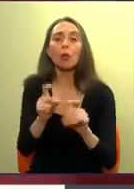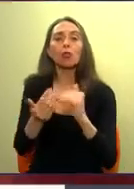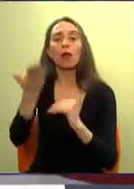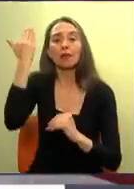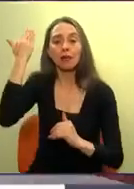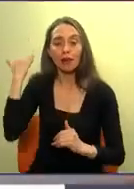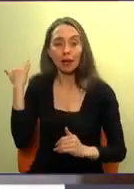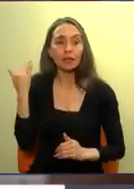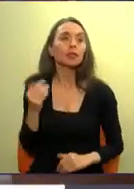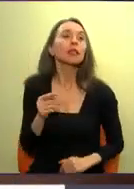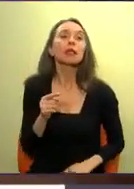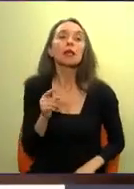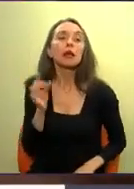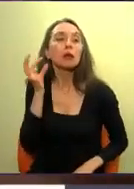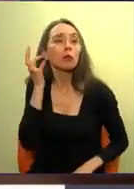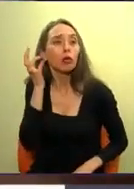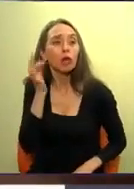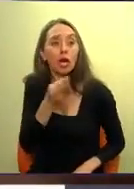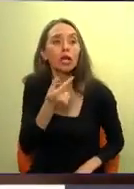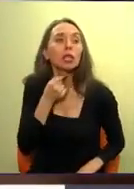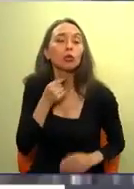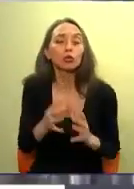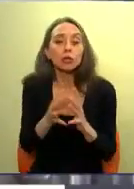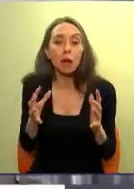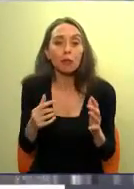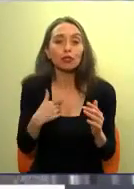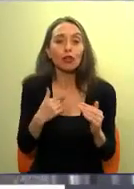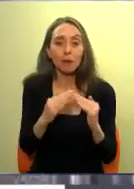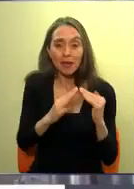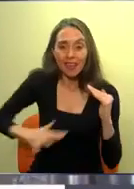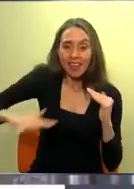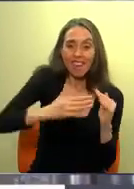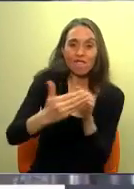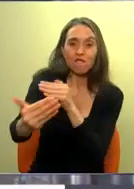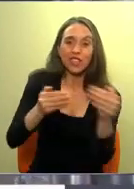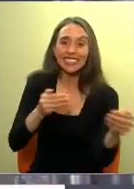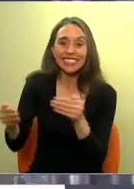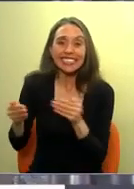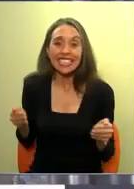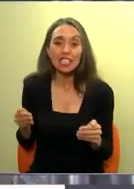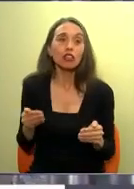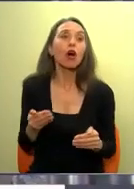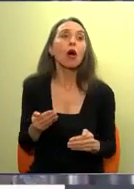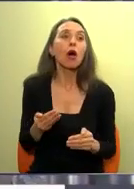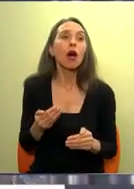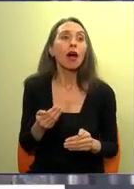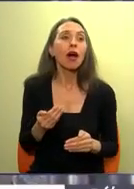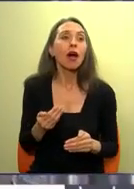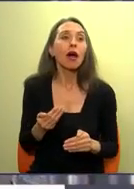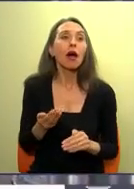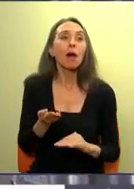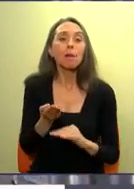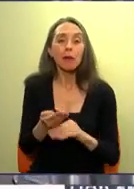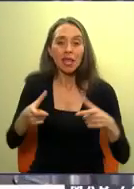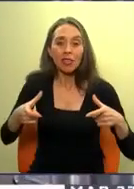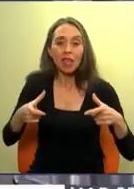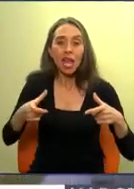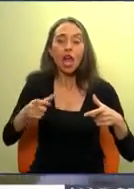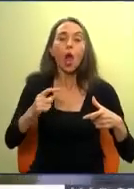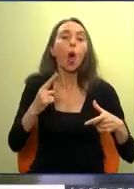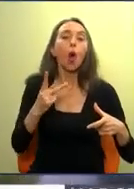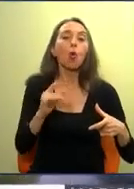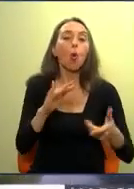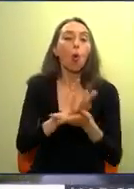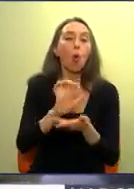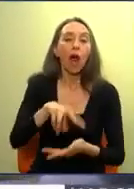Le gusta mucho, sobre todo mi vecindario aquí, piden mucho el cogen de frambuesa y el pay de